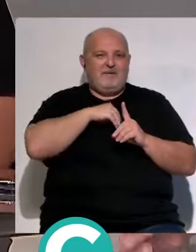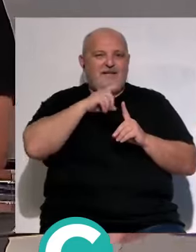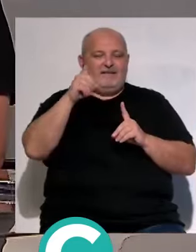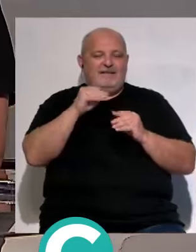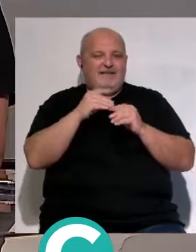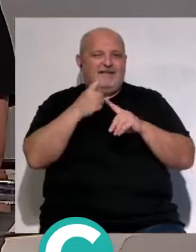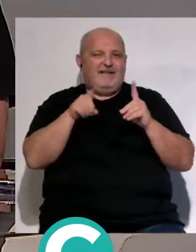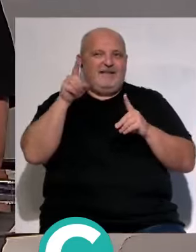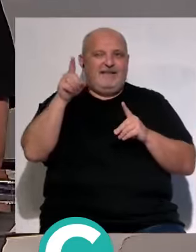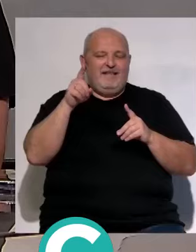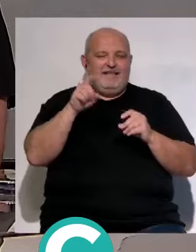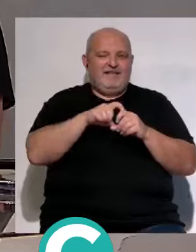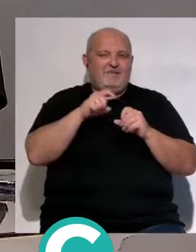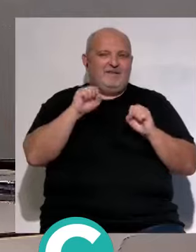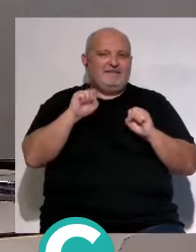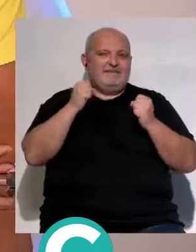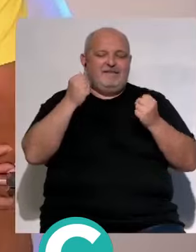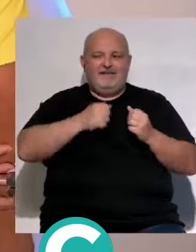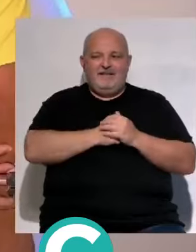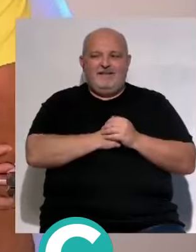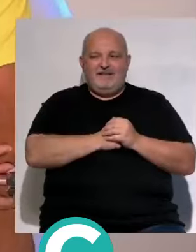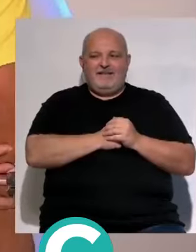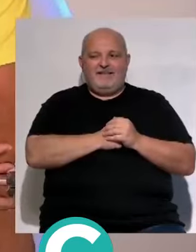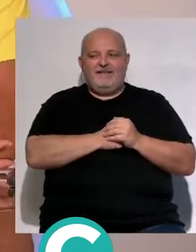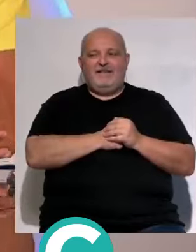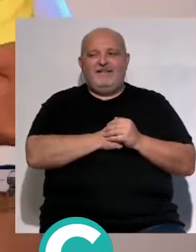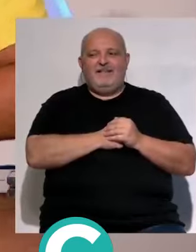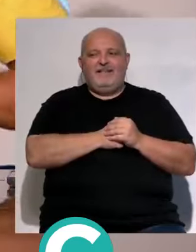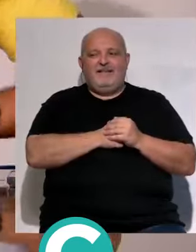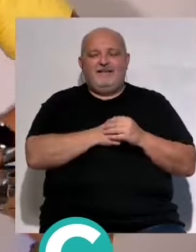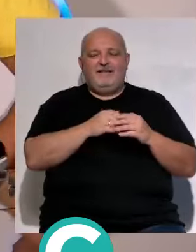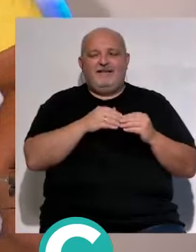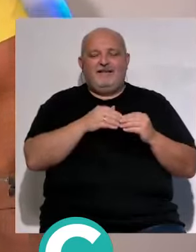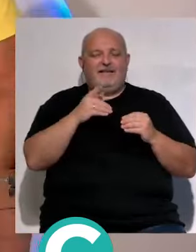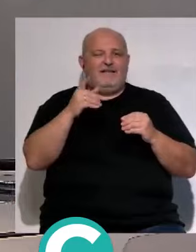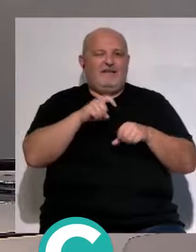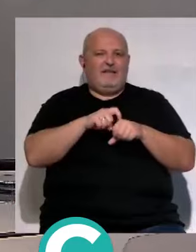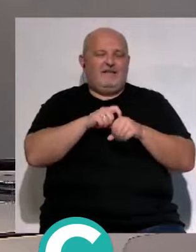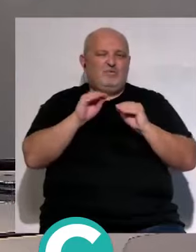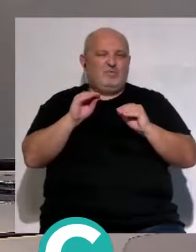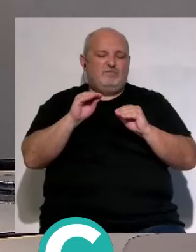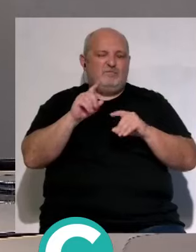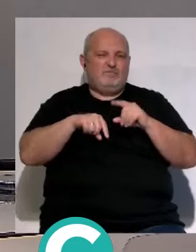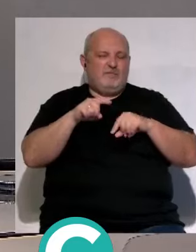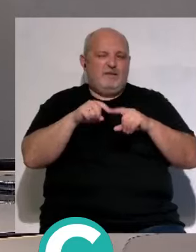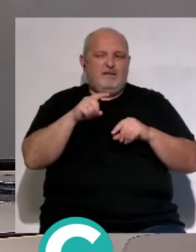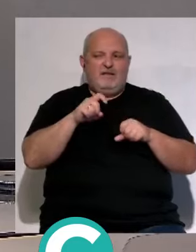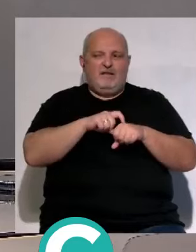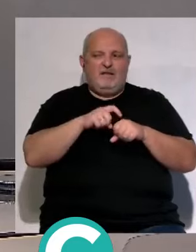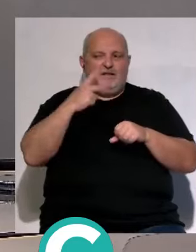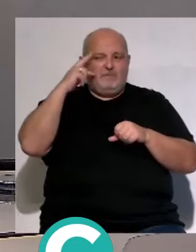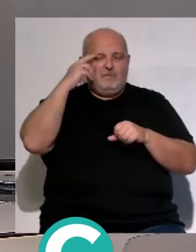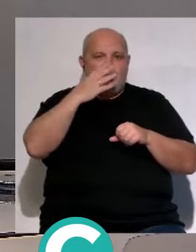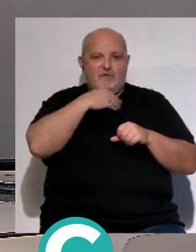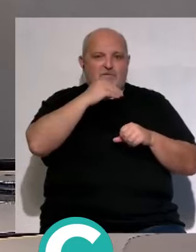sé cómo va a ser la edición salvadoreña que aquí está el grupo 7 de tercera debe ser a los que vayan debe ser una experiencia